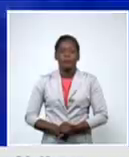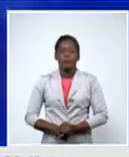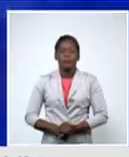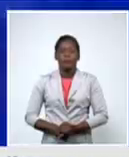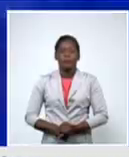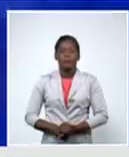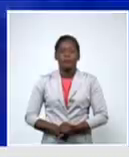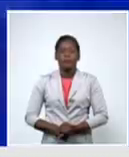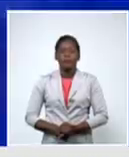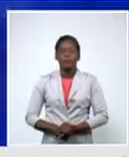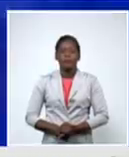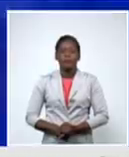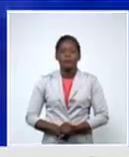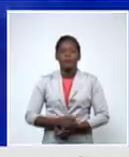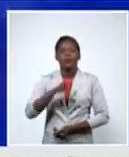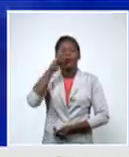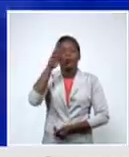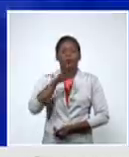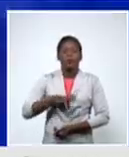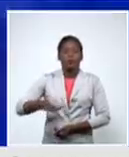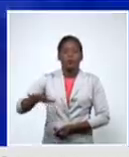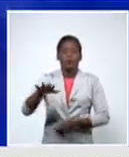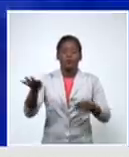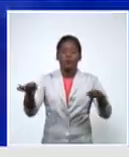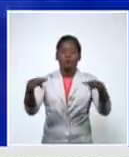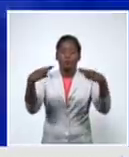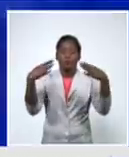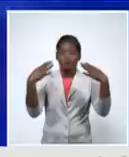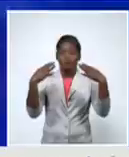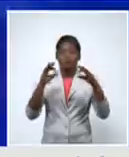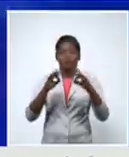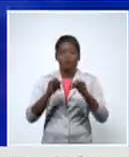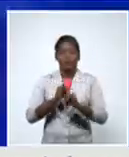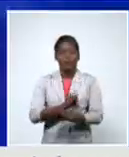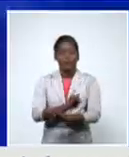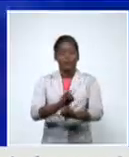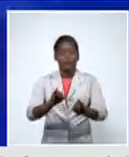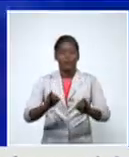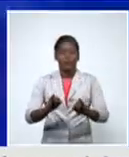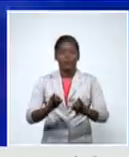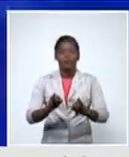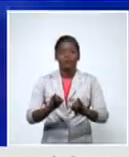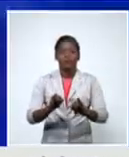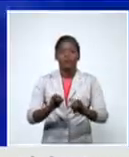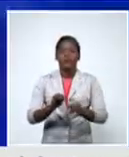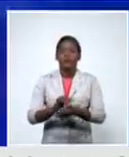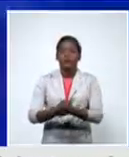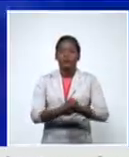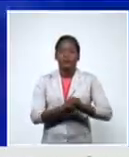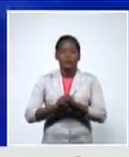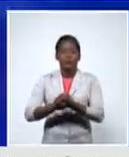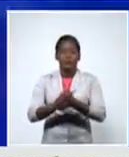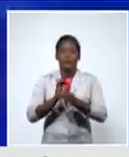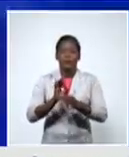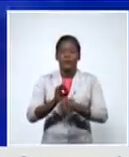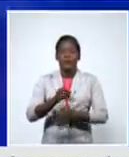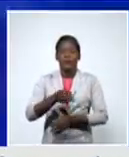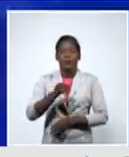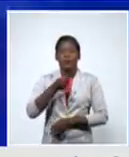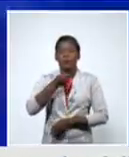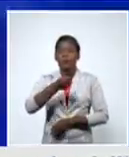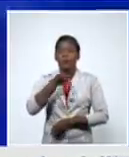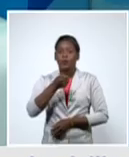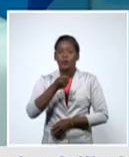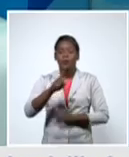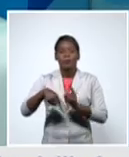un saludo para toda la teleaudiencia de este espacio informativo en especial para el colega Mejías y para el doctor Francisco Durán